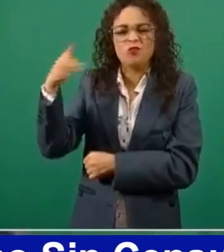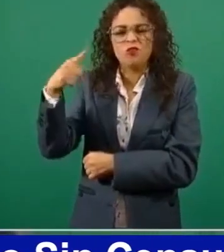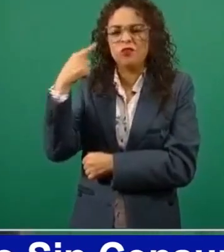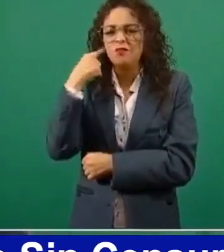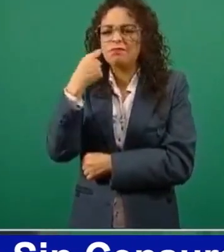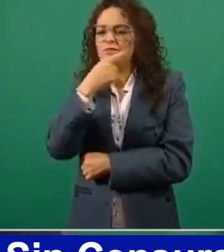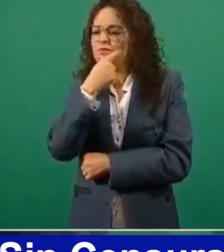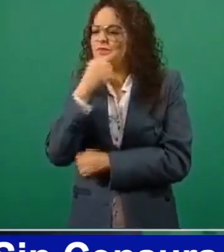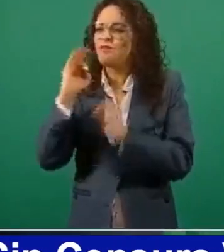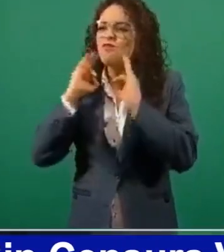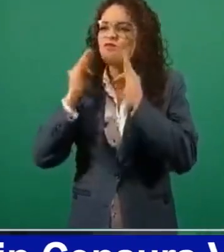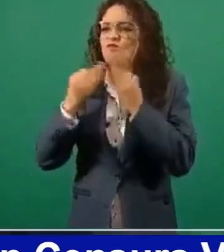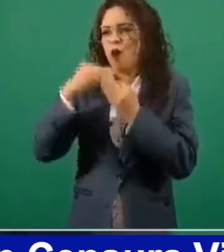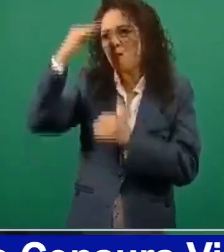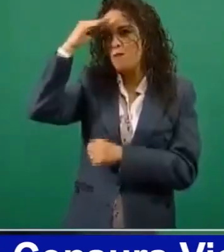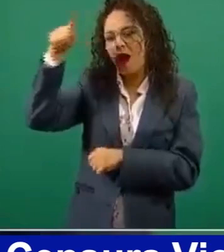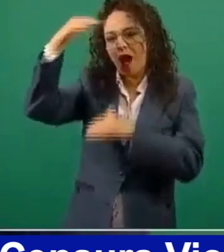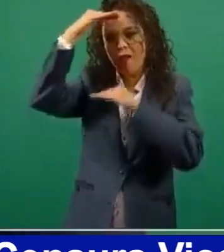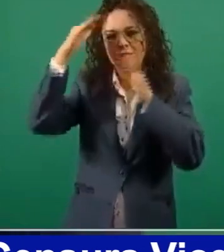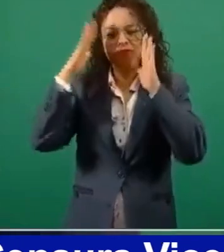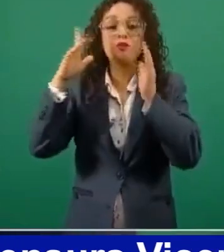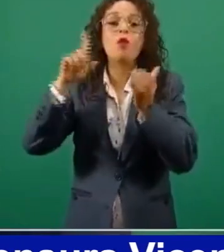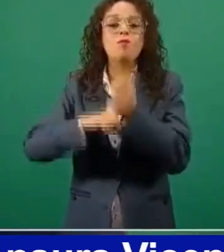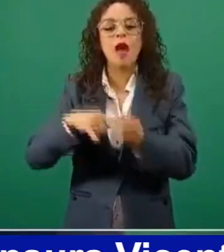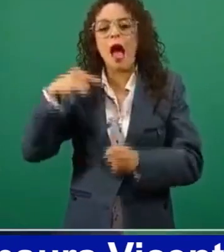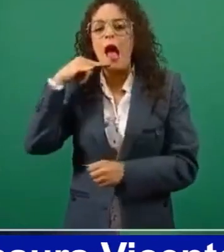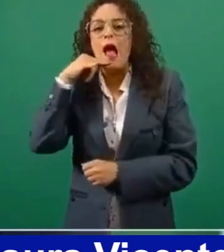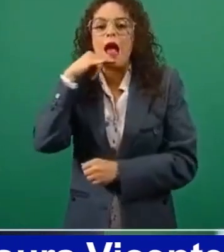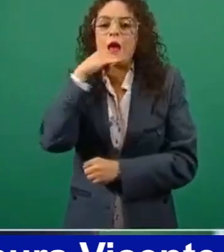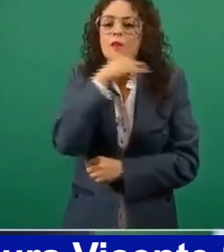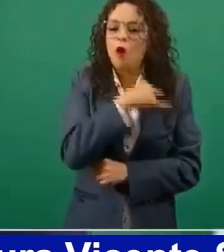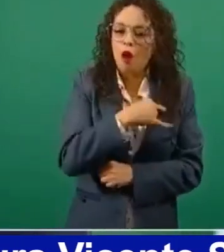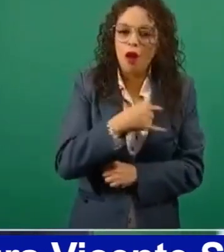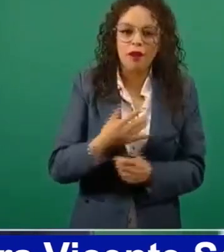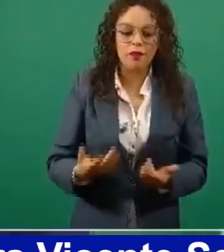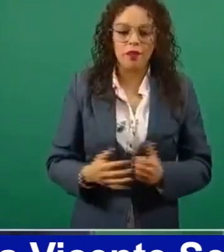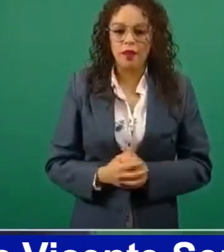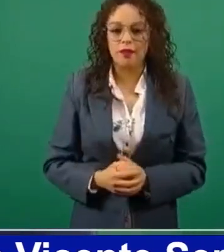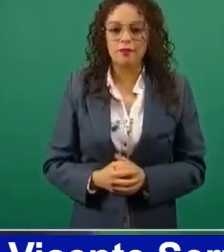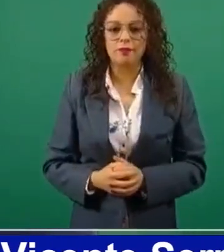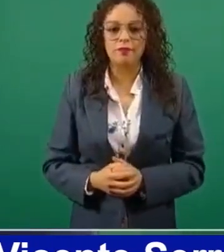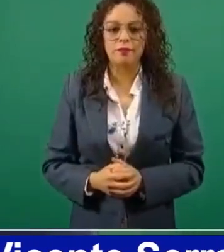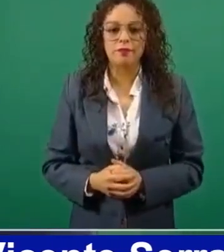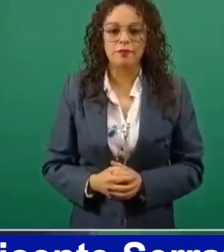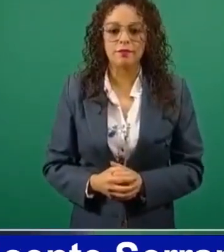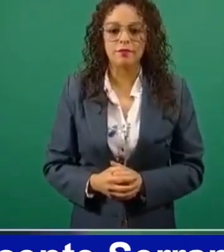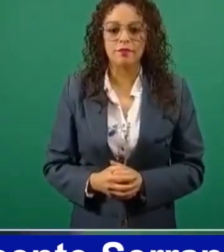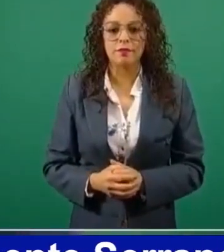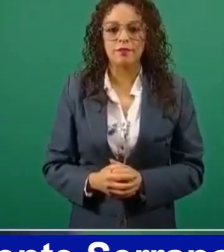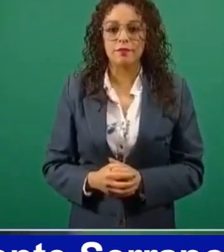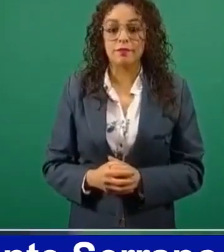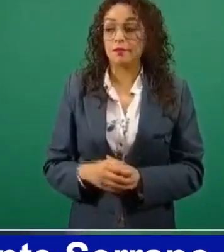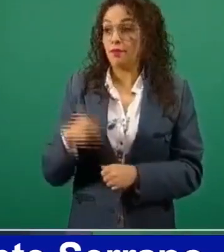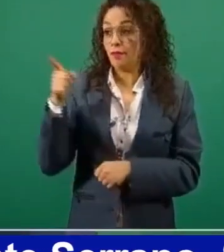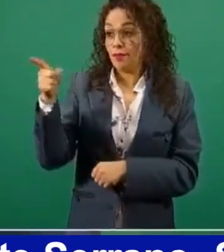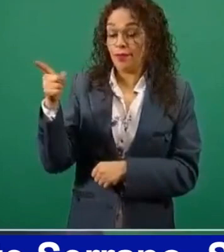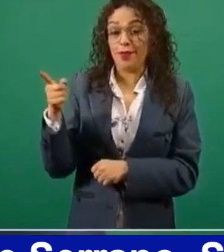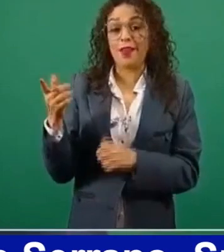hipócritas y de doble discurso. Entonces, festejaba lo del dato